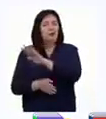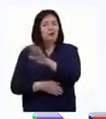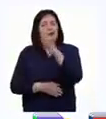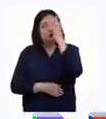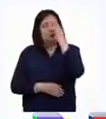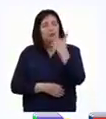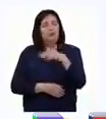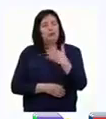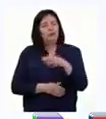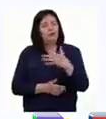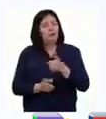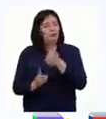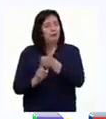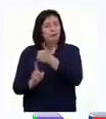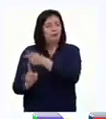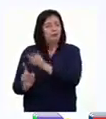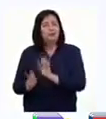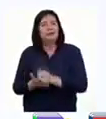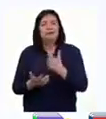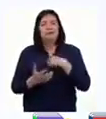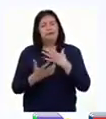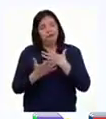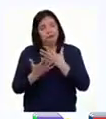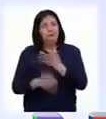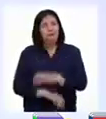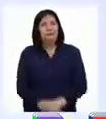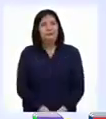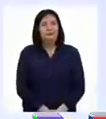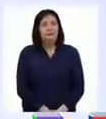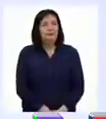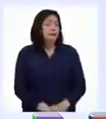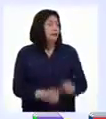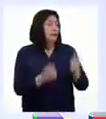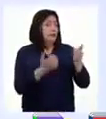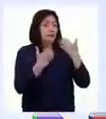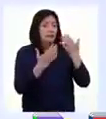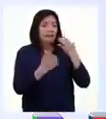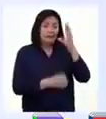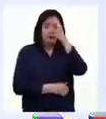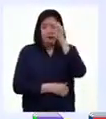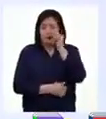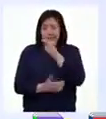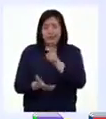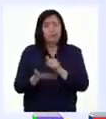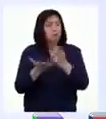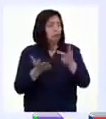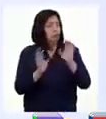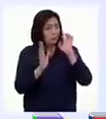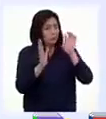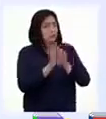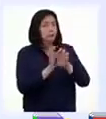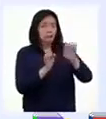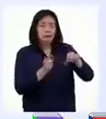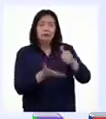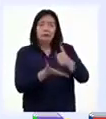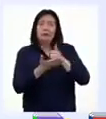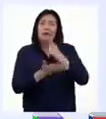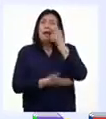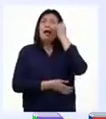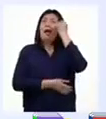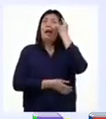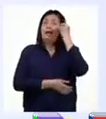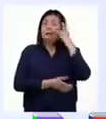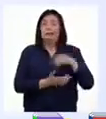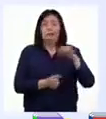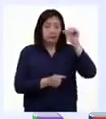experiencias que son tan personales. Las apreciamos mucho. Muchas gracias, chicos. Sus ejemplos nos ayudan a comprender